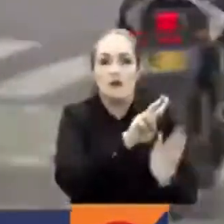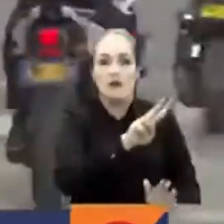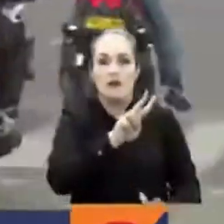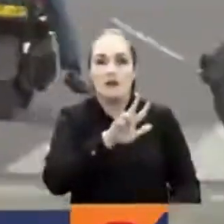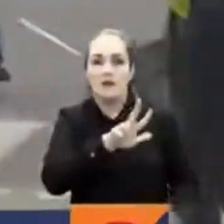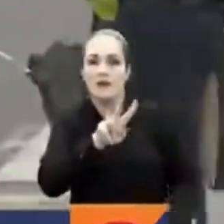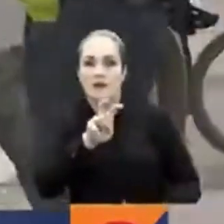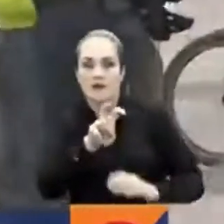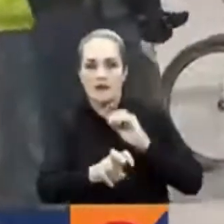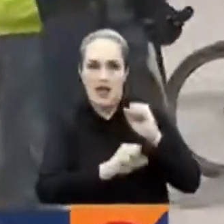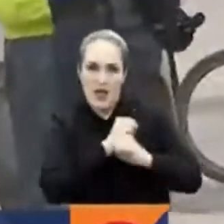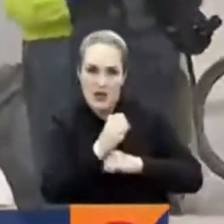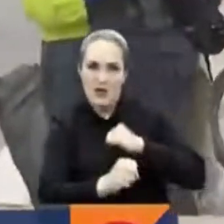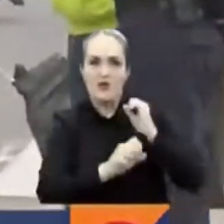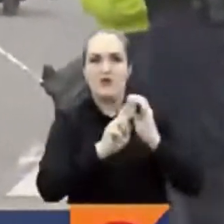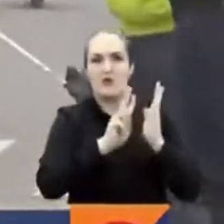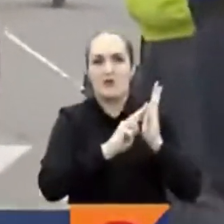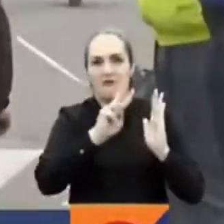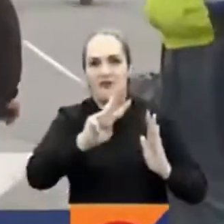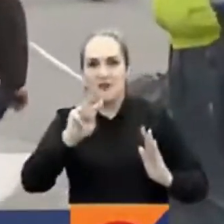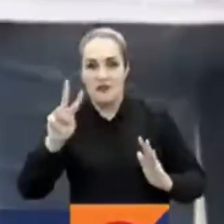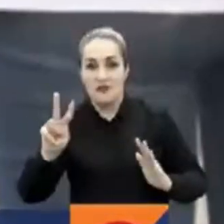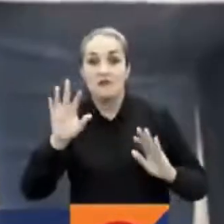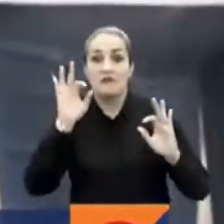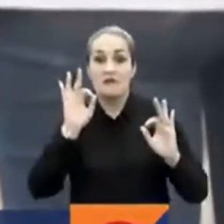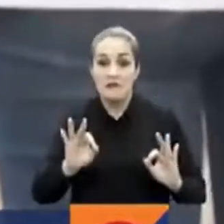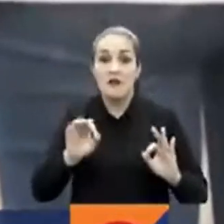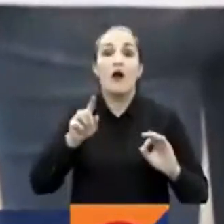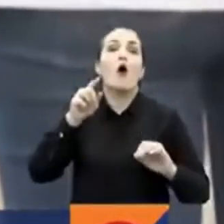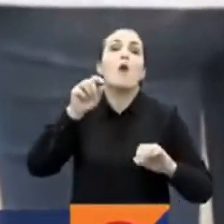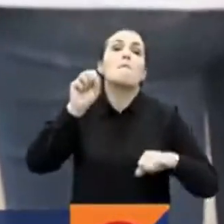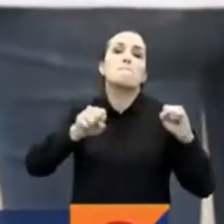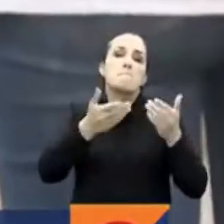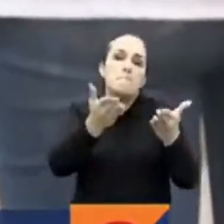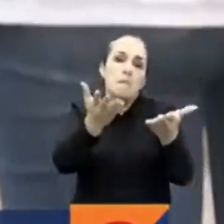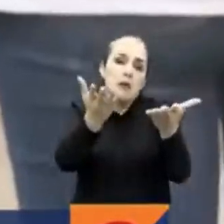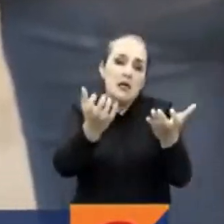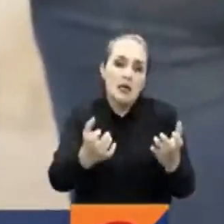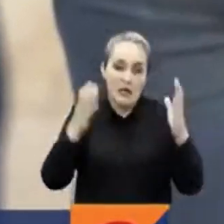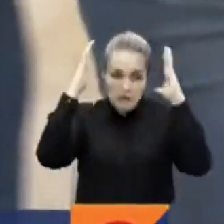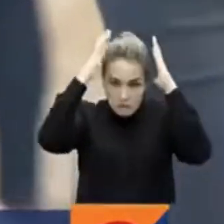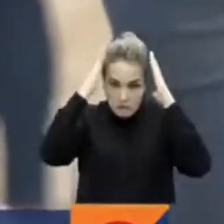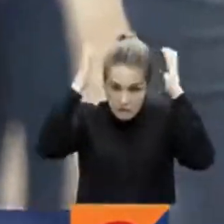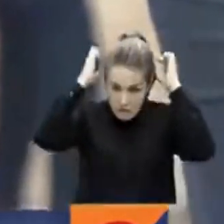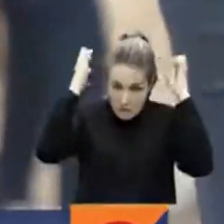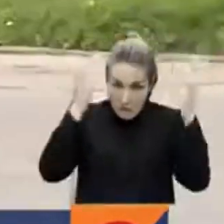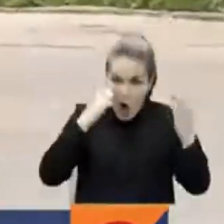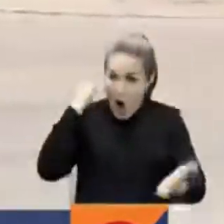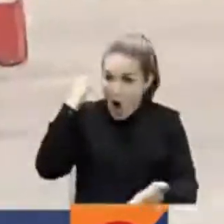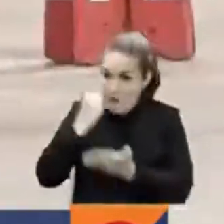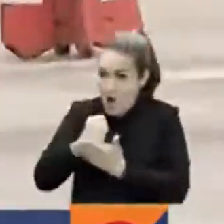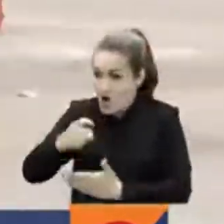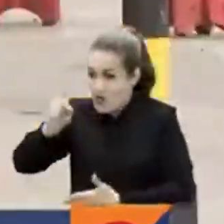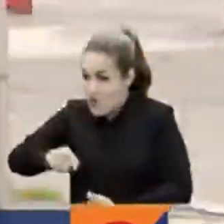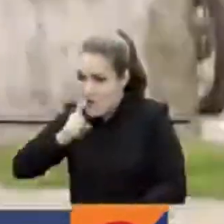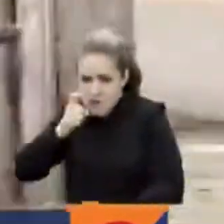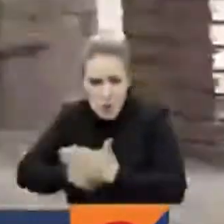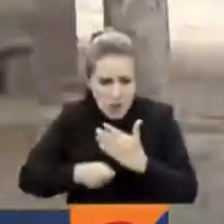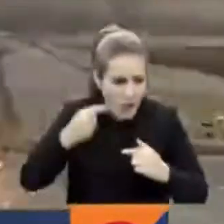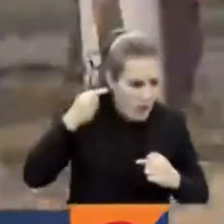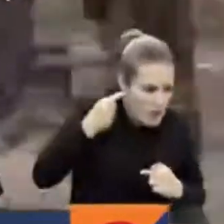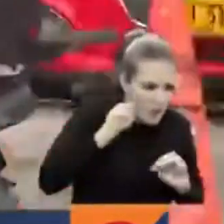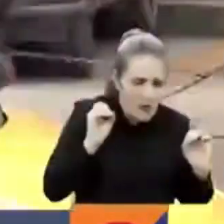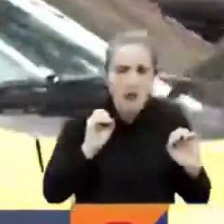2022, la impresión de la placa será opcional y las autoridades de tránsito no impondrán multas por este caso.